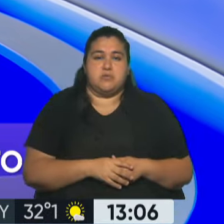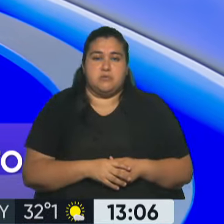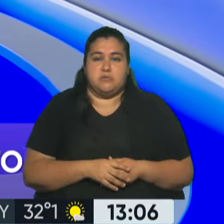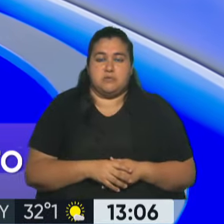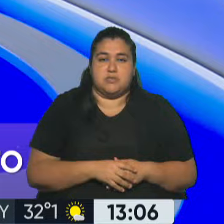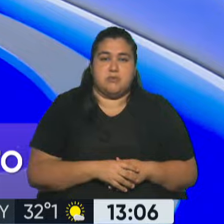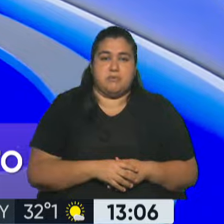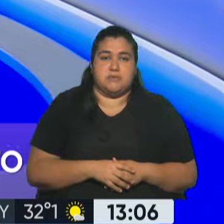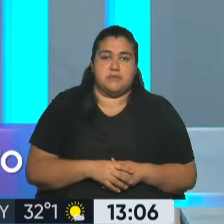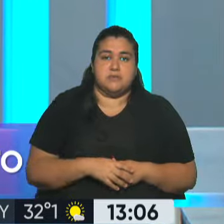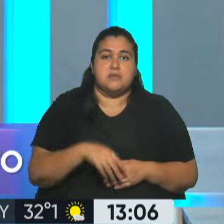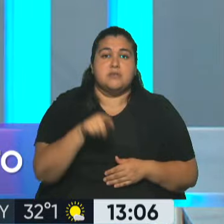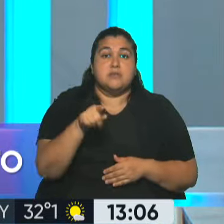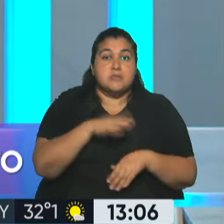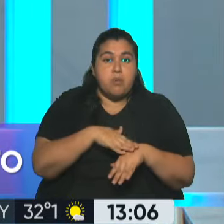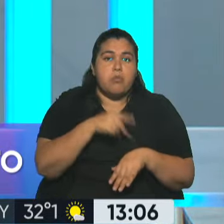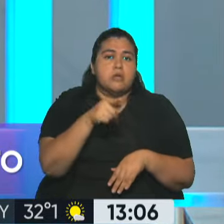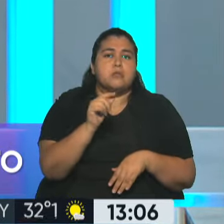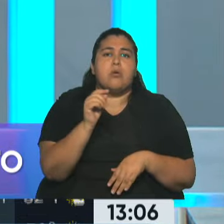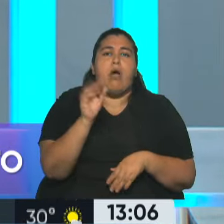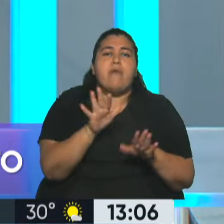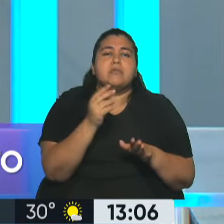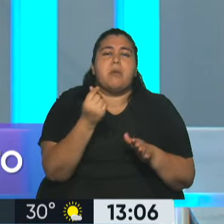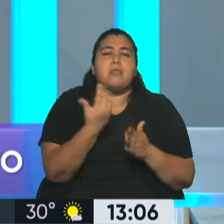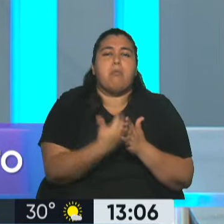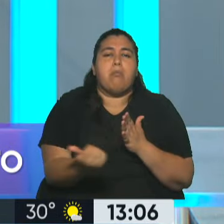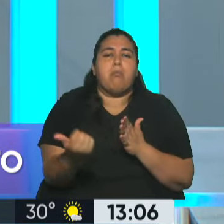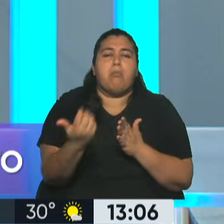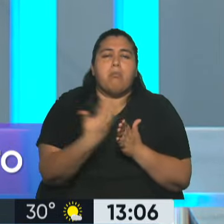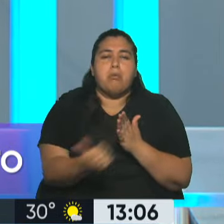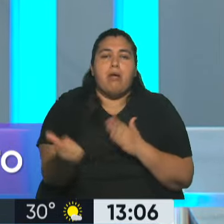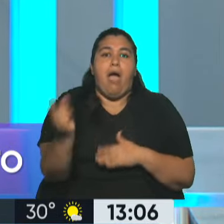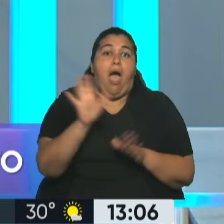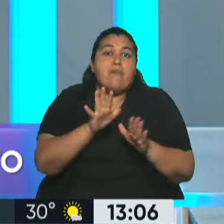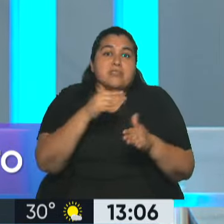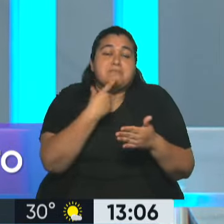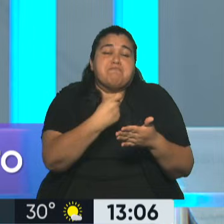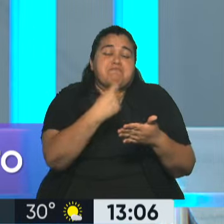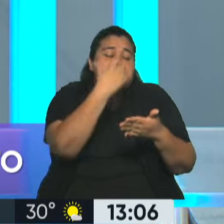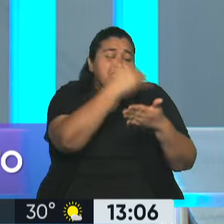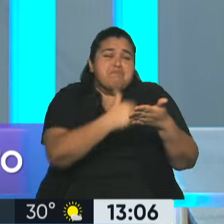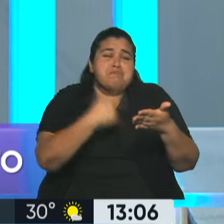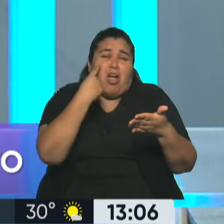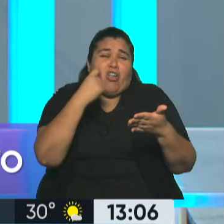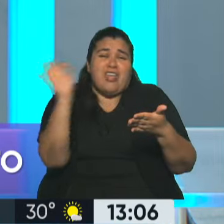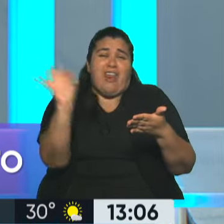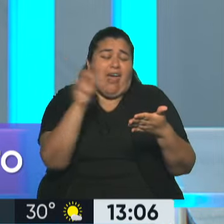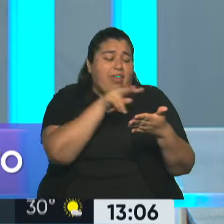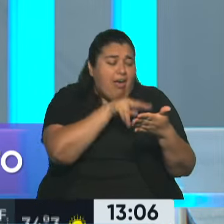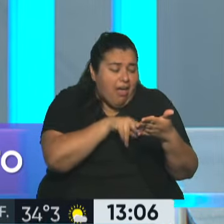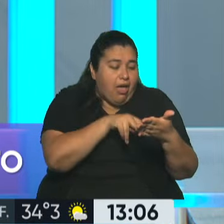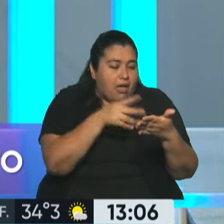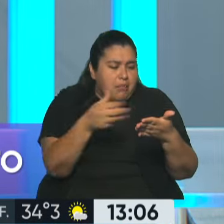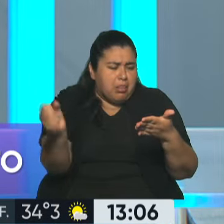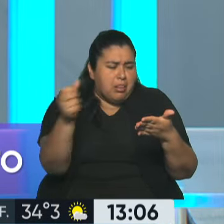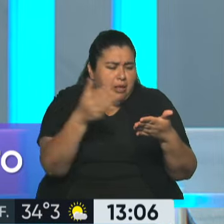y con datos de la tarjeta de crédito, que eran pequeños montos, entonces vos no te dabas cuenta. A vos te hacen una compra por 2.000 pesos, 3.000 pesos, te sacan 2.000 pesos, 1.000